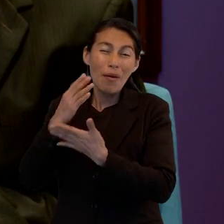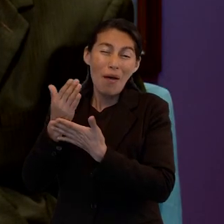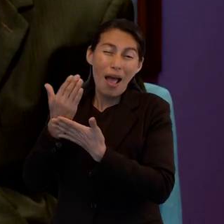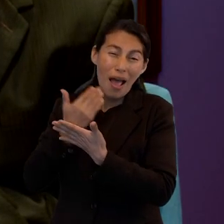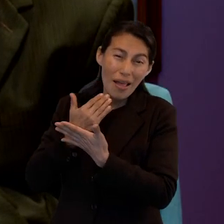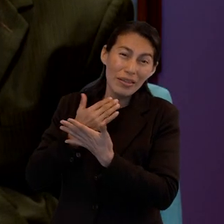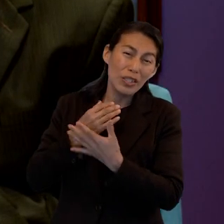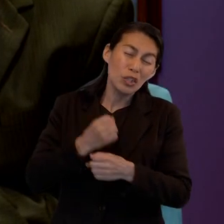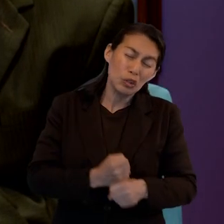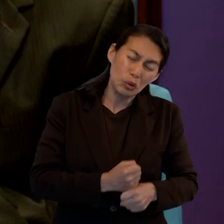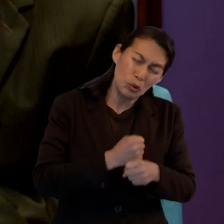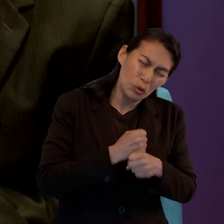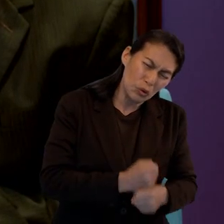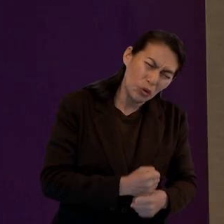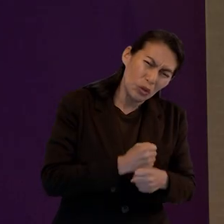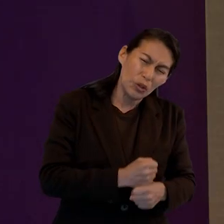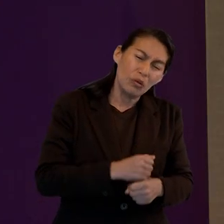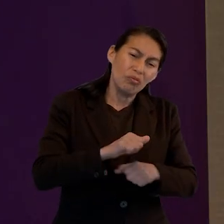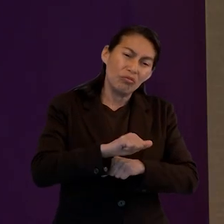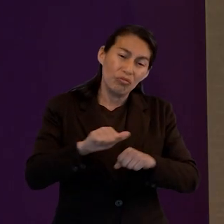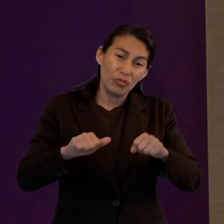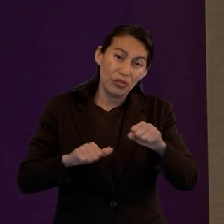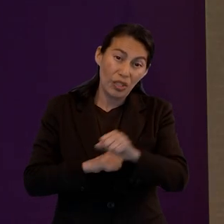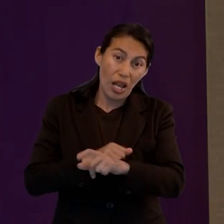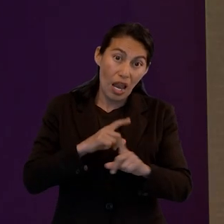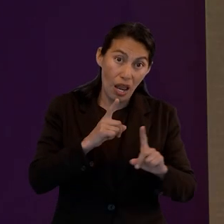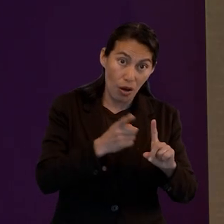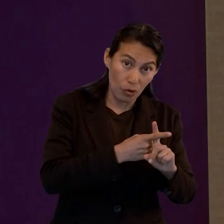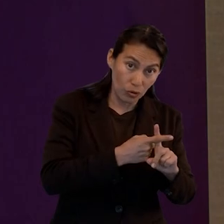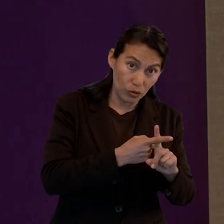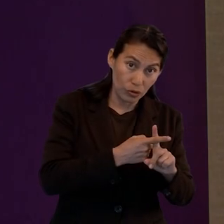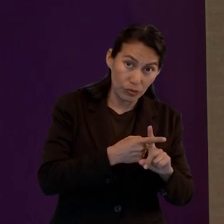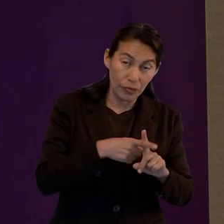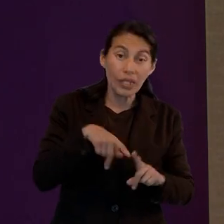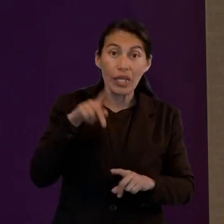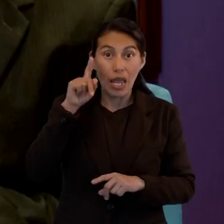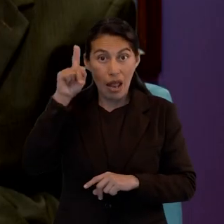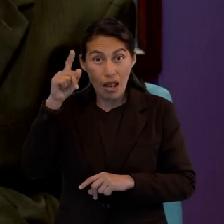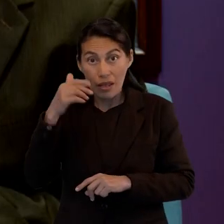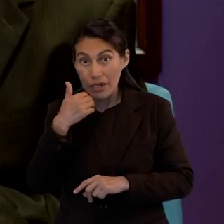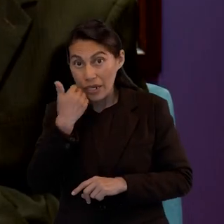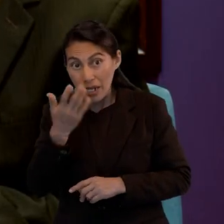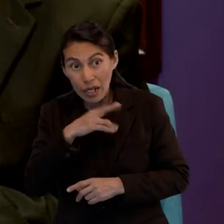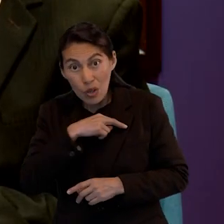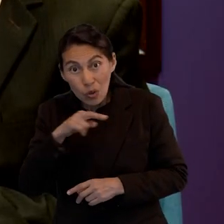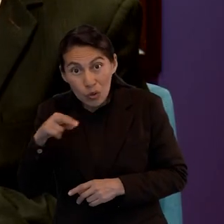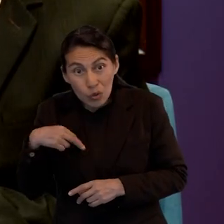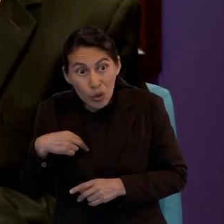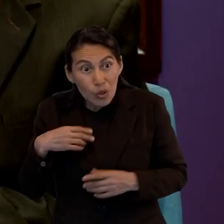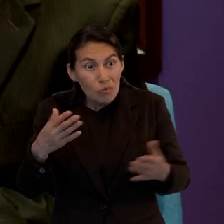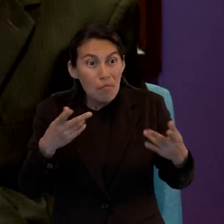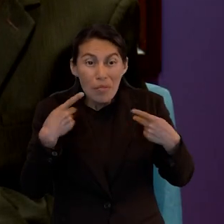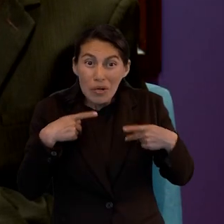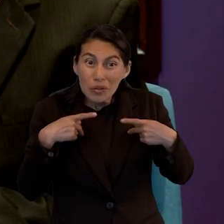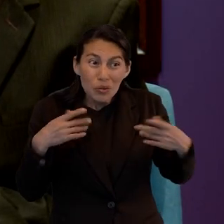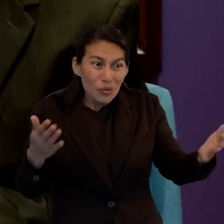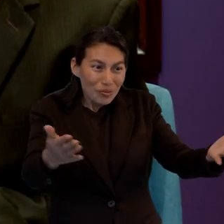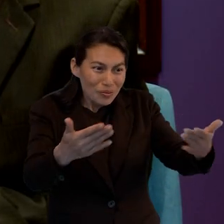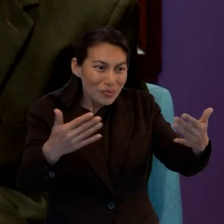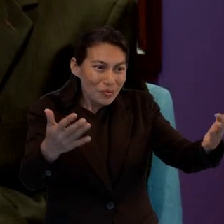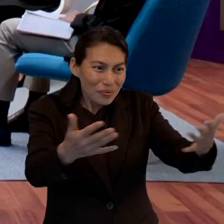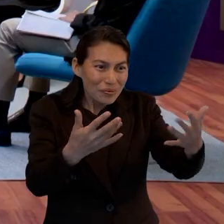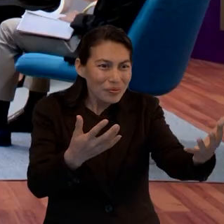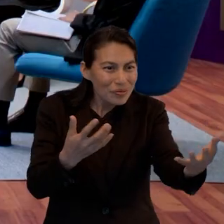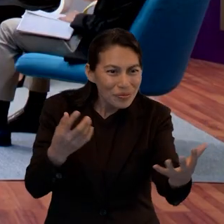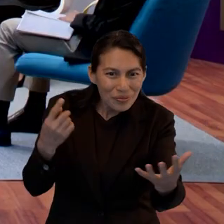para que pudiéramos llevar muchos hijos a la gloria. Este es un pensamiento de Dios para que podamos, cada uno de